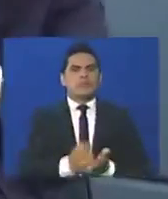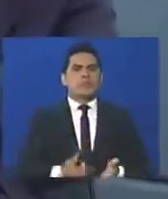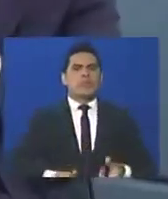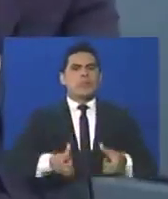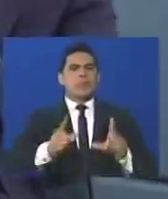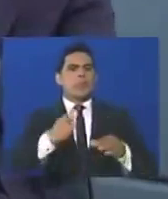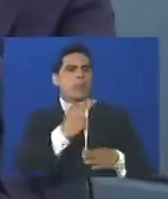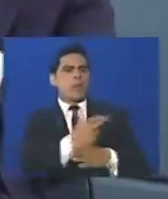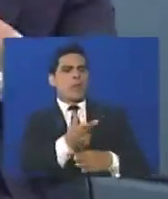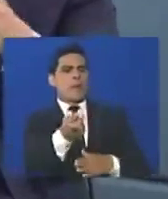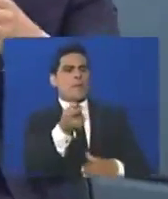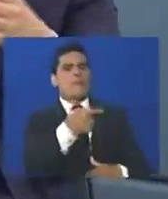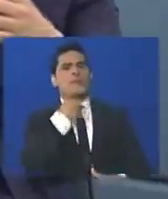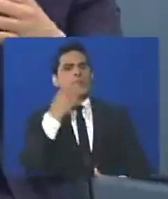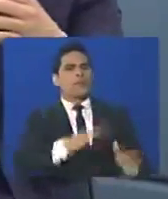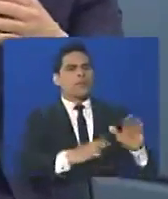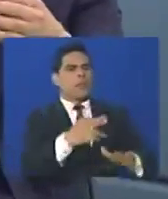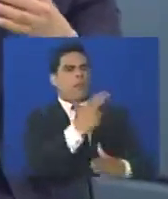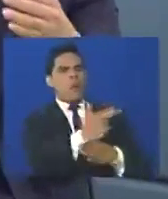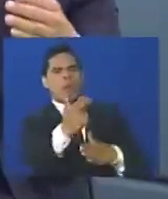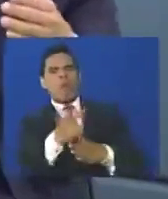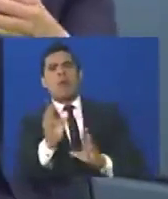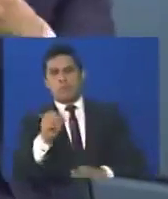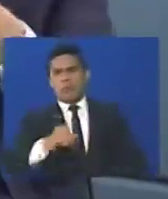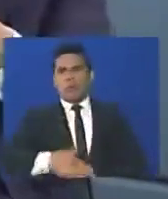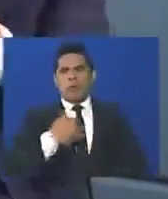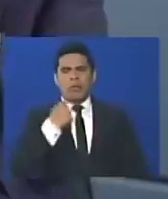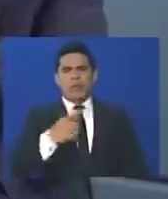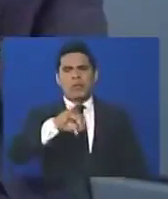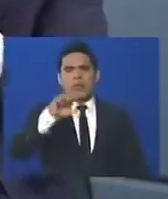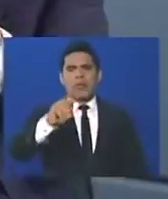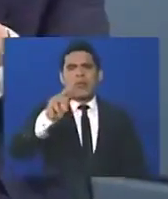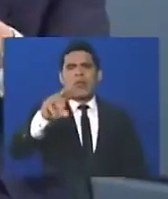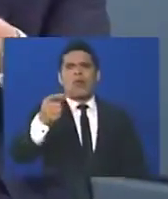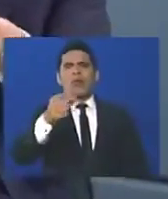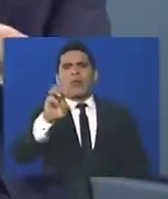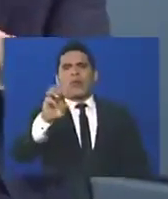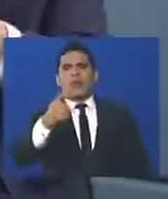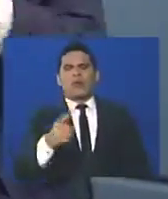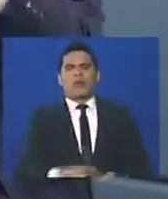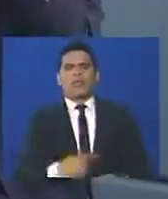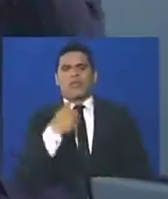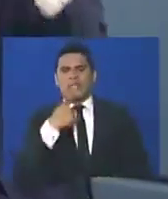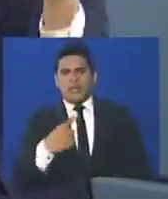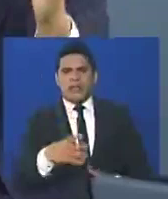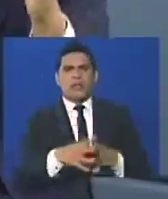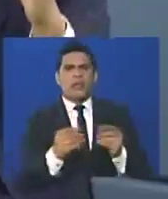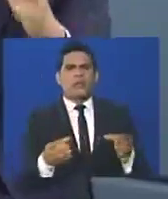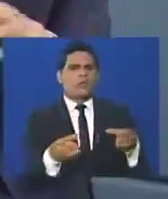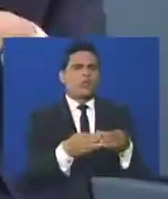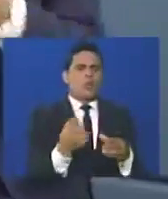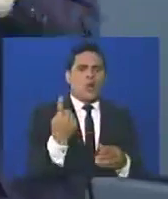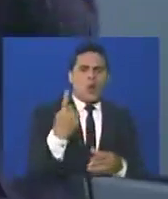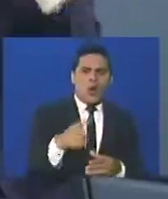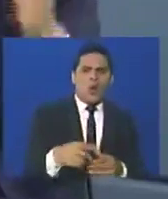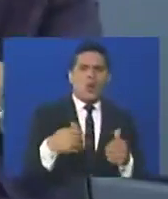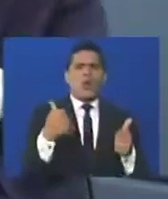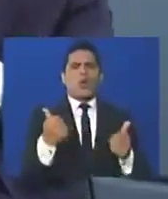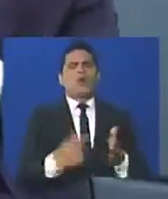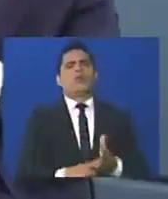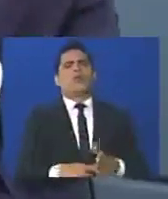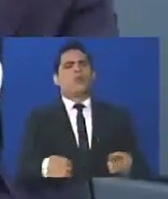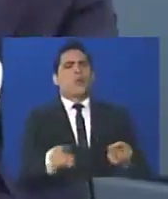para matar, y que encima gente como Jorge Rodríguez, o como el presidente Maduro, dice que esos colectivos son los que merecen ser